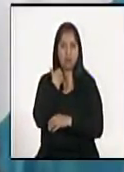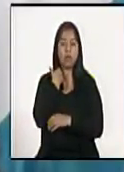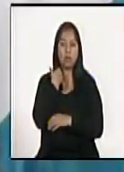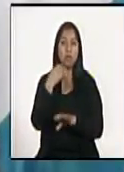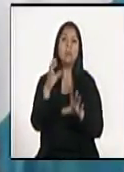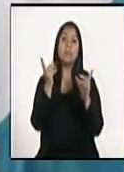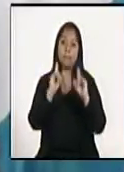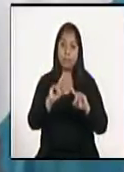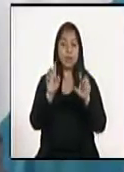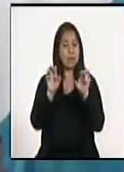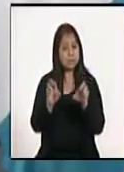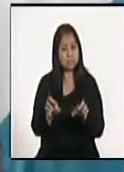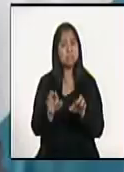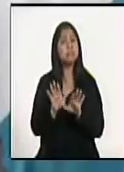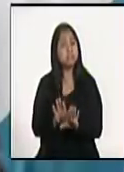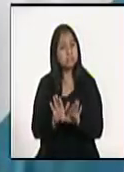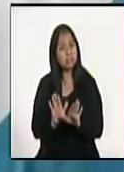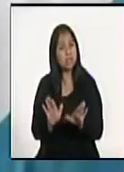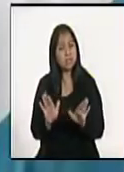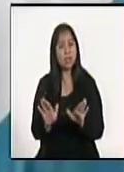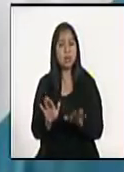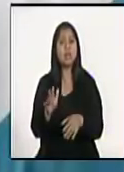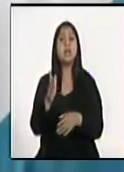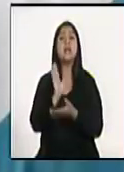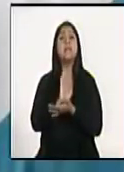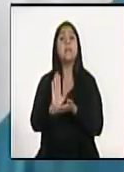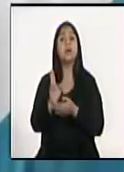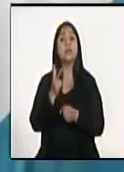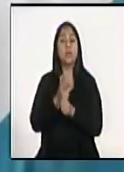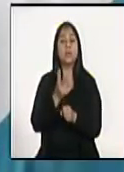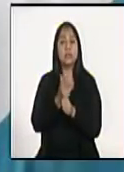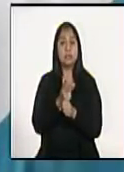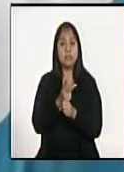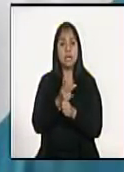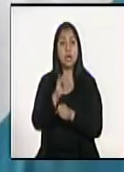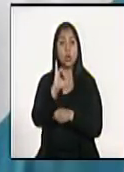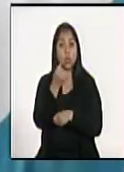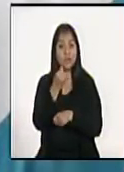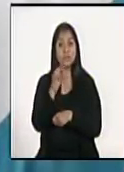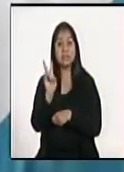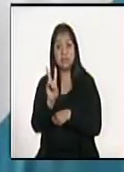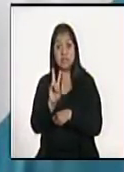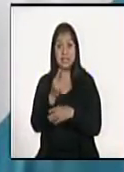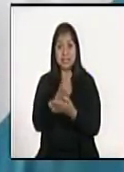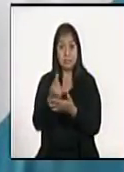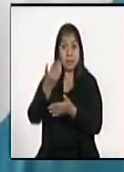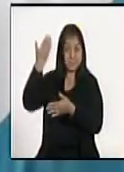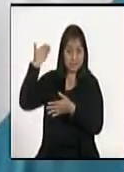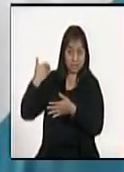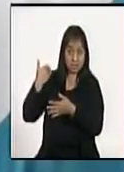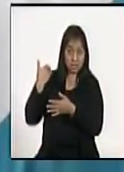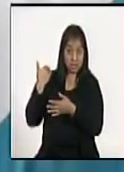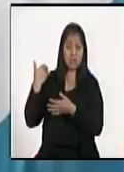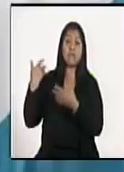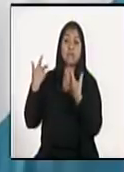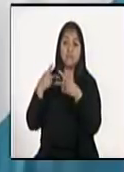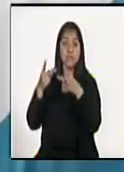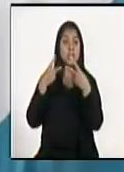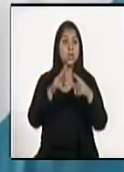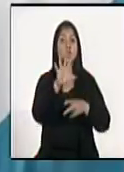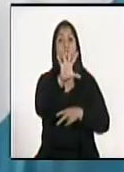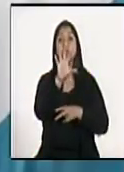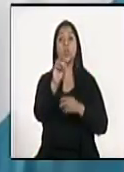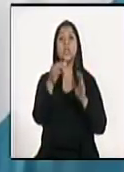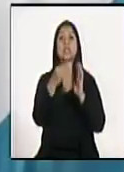población tiene que estar tranquila, el Banco de Guatemala. El día jueves y viernes de la semana pasada vendió 50